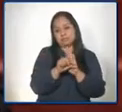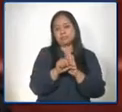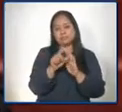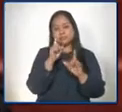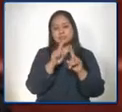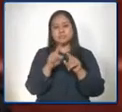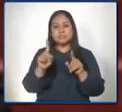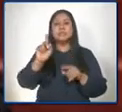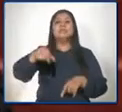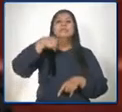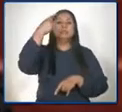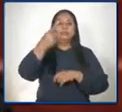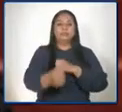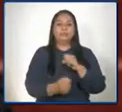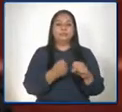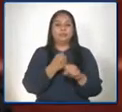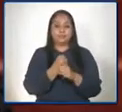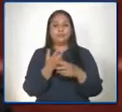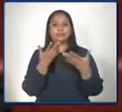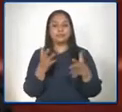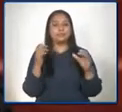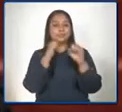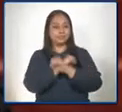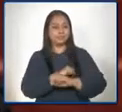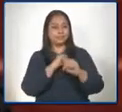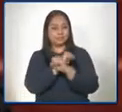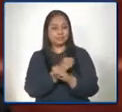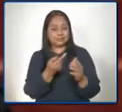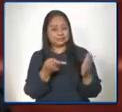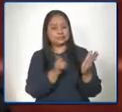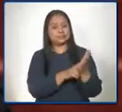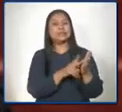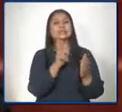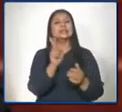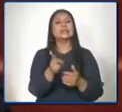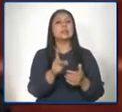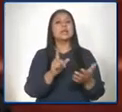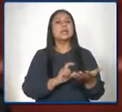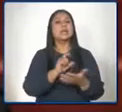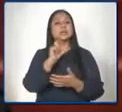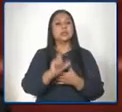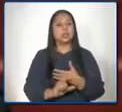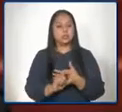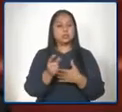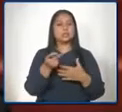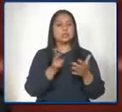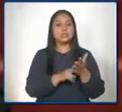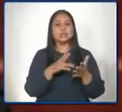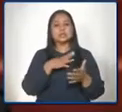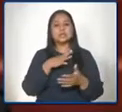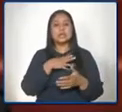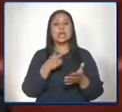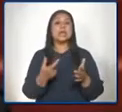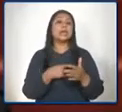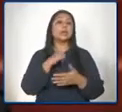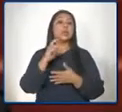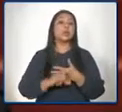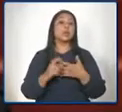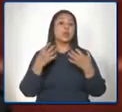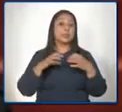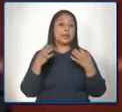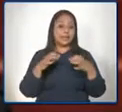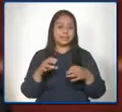una estrategia siempre enmarcada en el currículo que tenemos para atender la emergencia, en el currículo emergente como nosotros le hemos